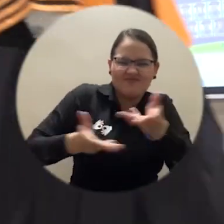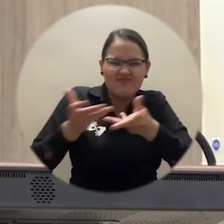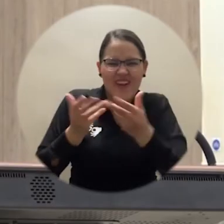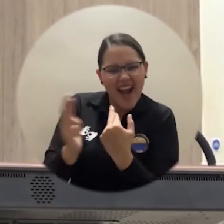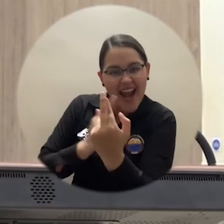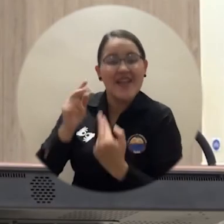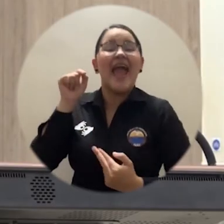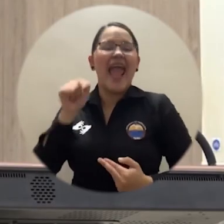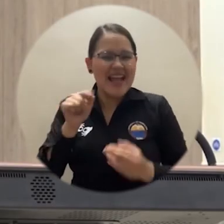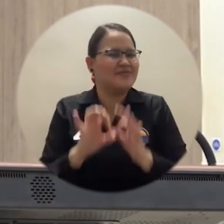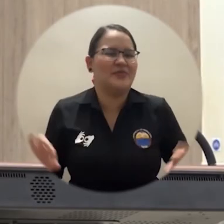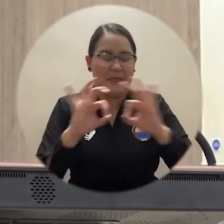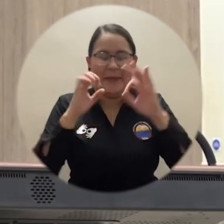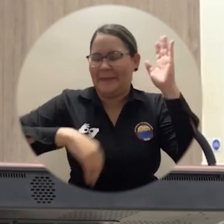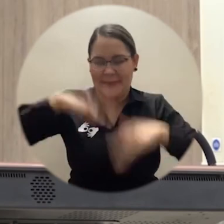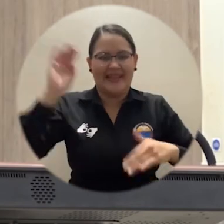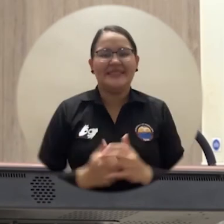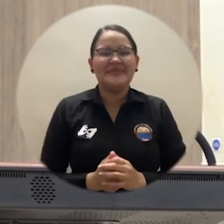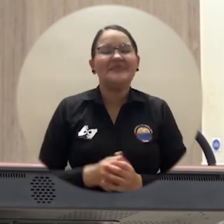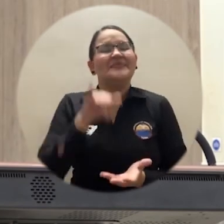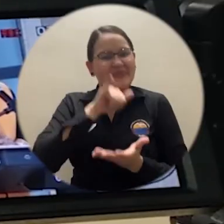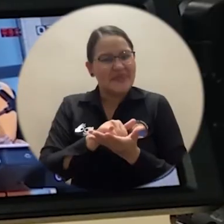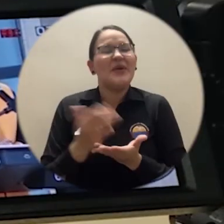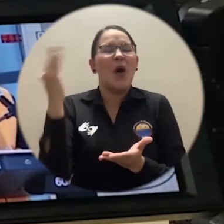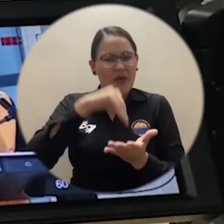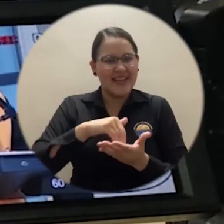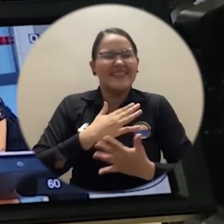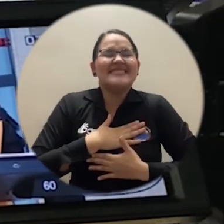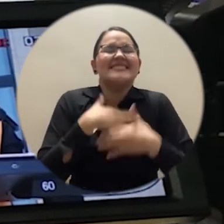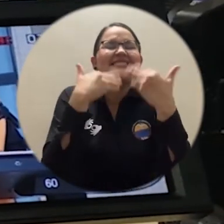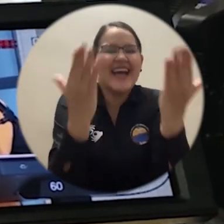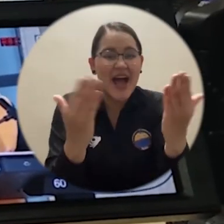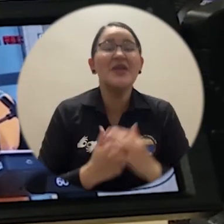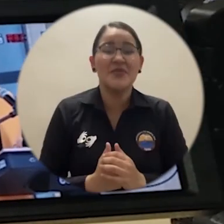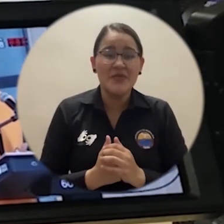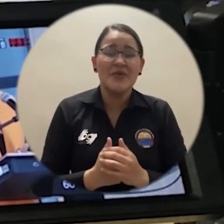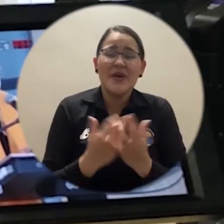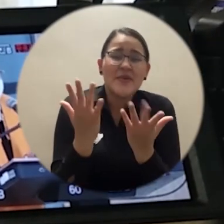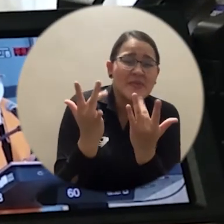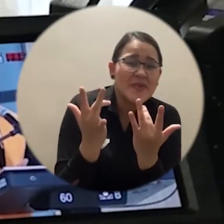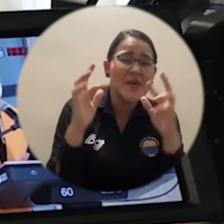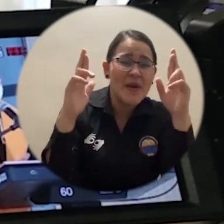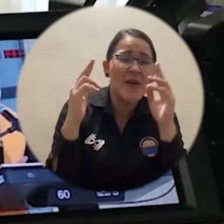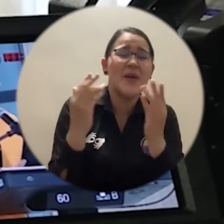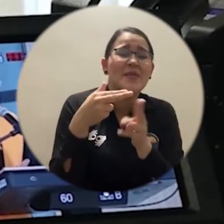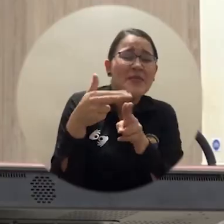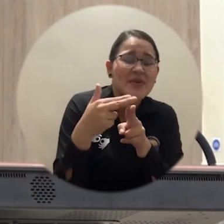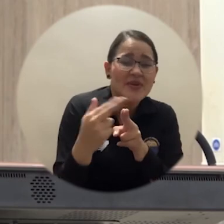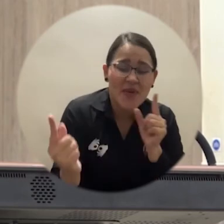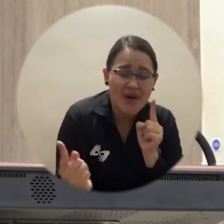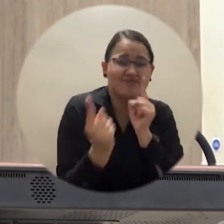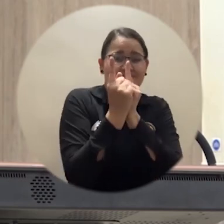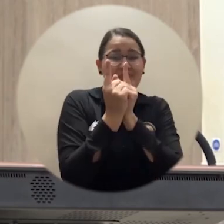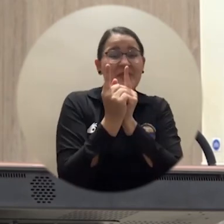Así que permítanme saludarles nuevamente y decirles que los estamos esperando, con los brazos abiertos ojalá prontamente, ya como graduados,